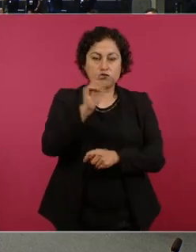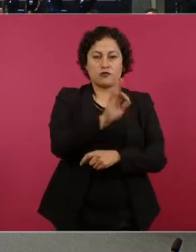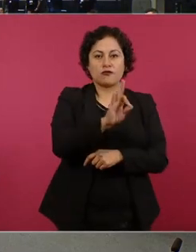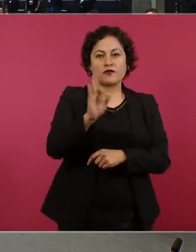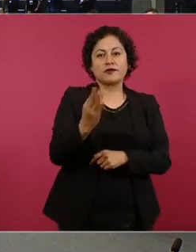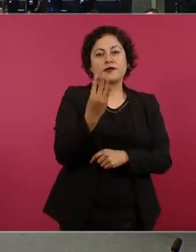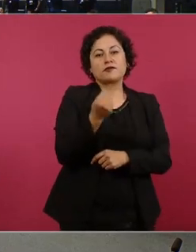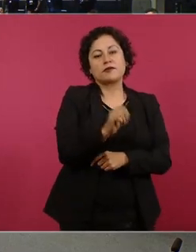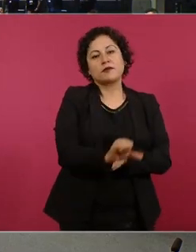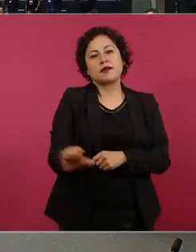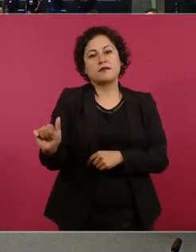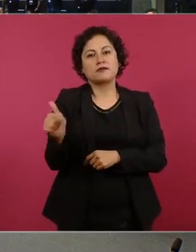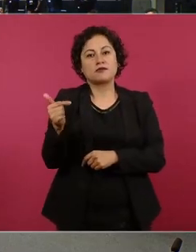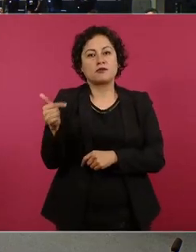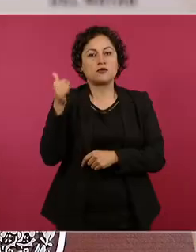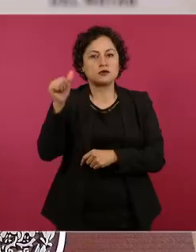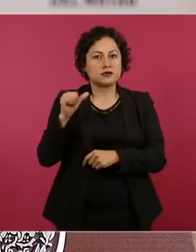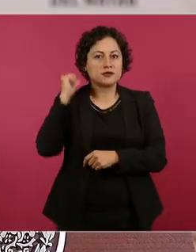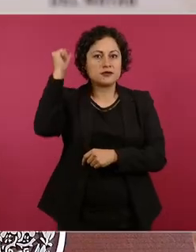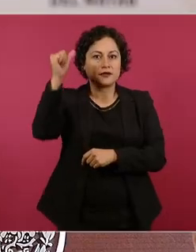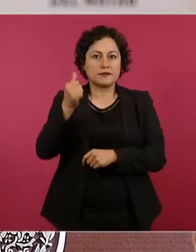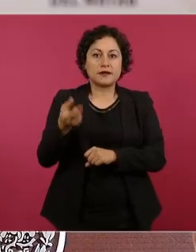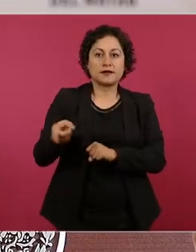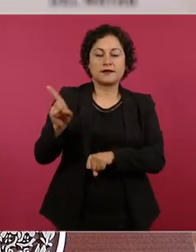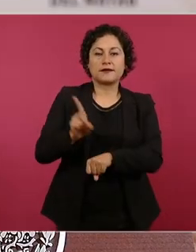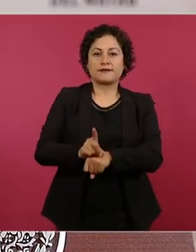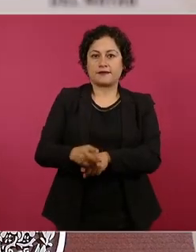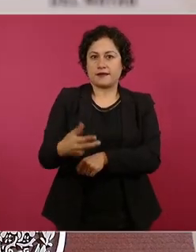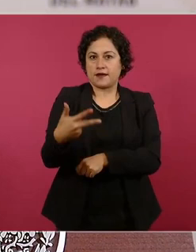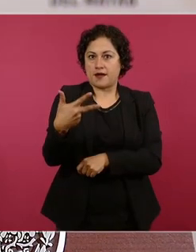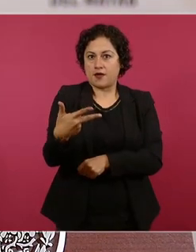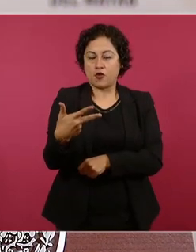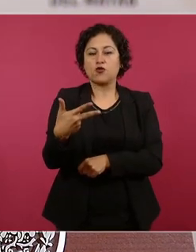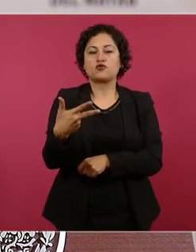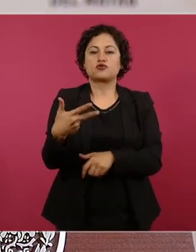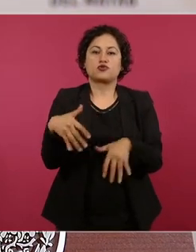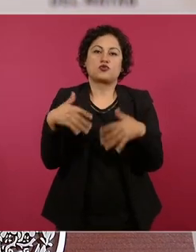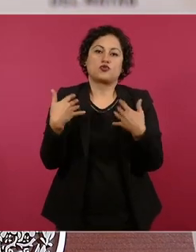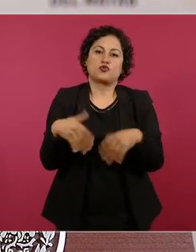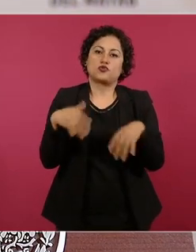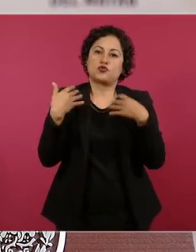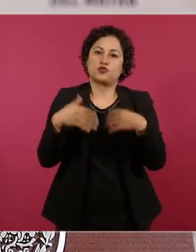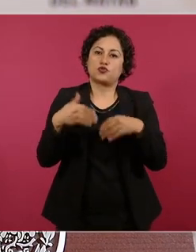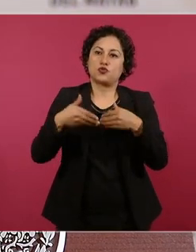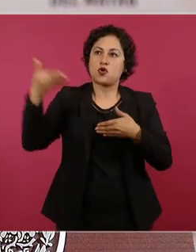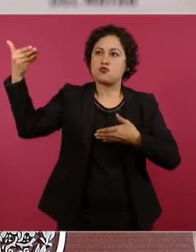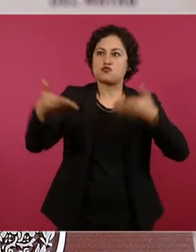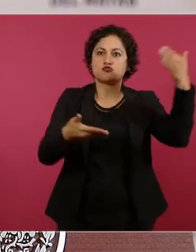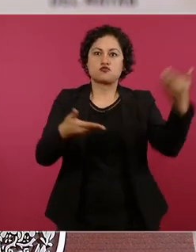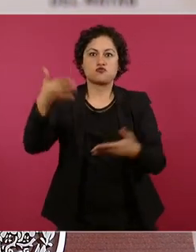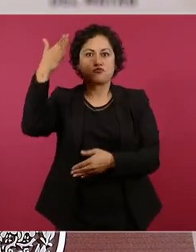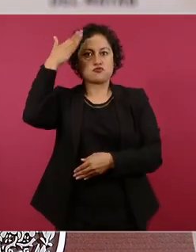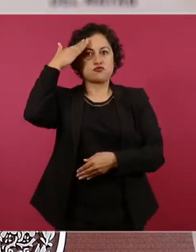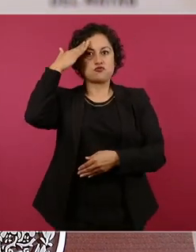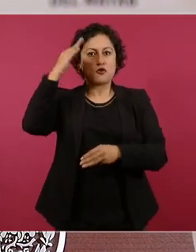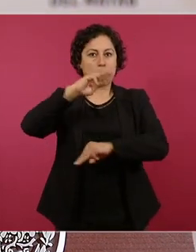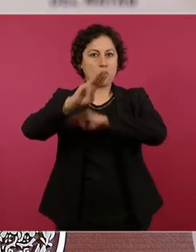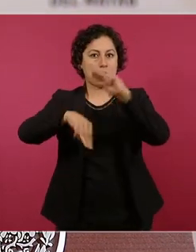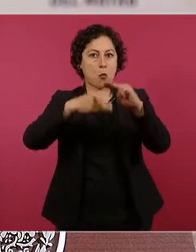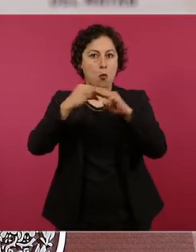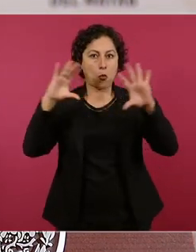abril el día 8 habrá la gran cena importante de los líderes mundiales es